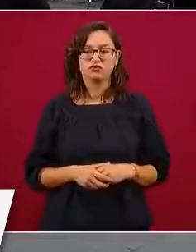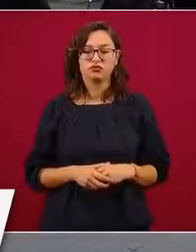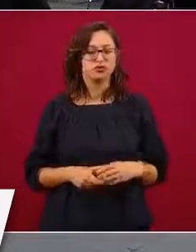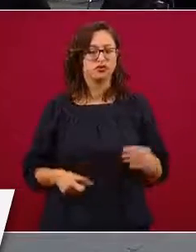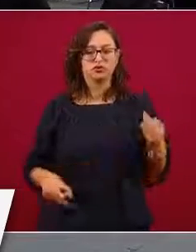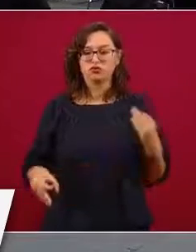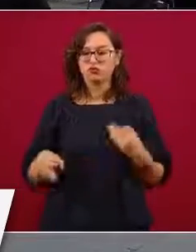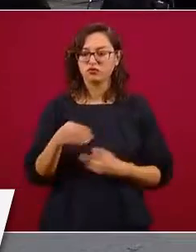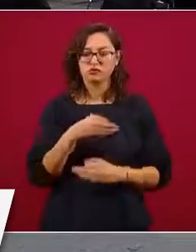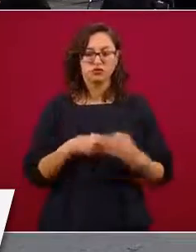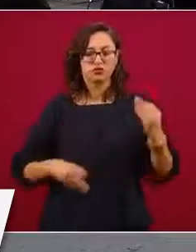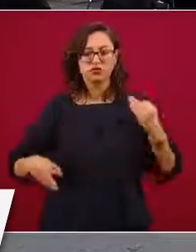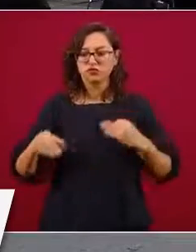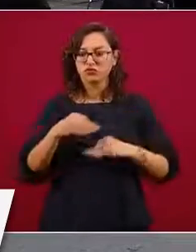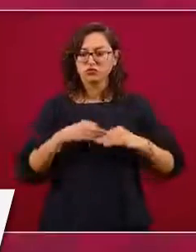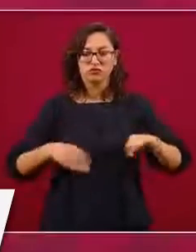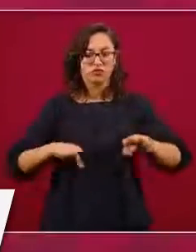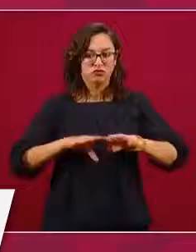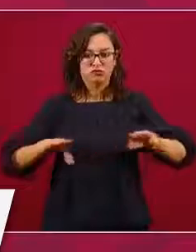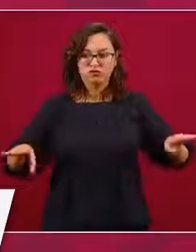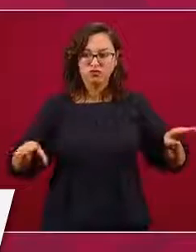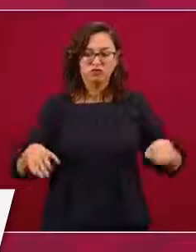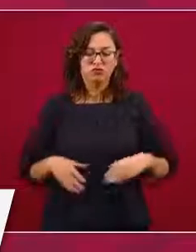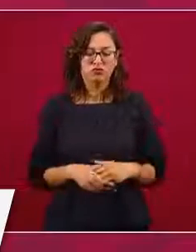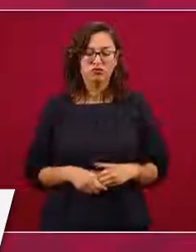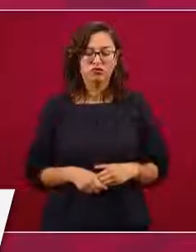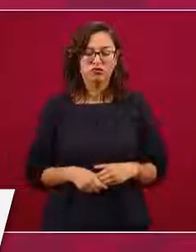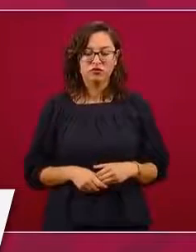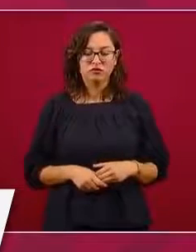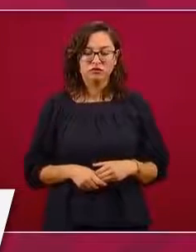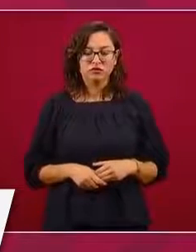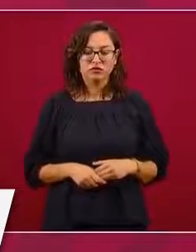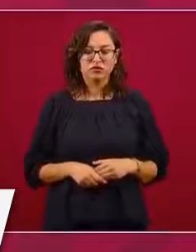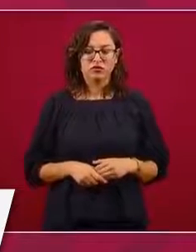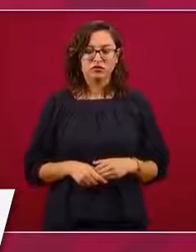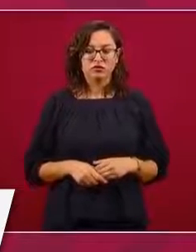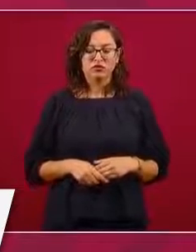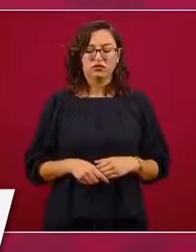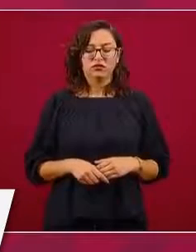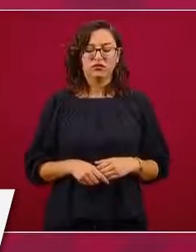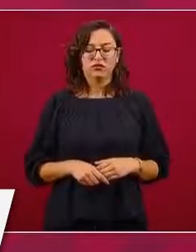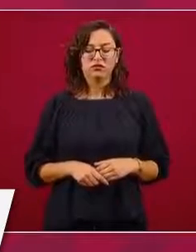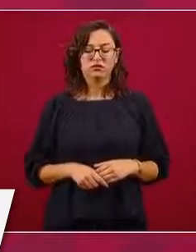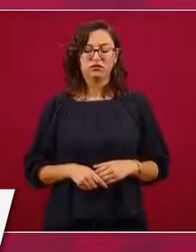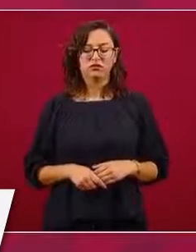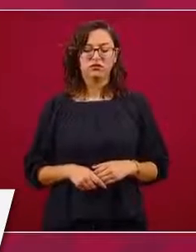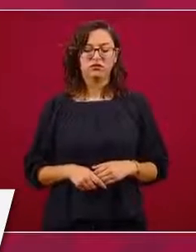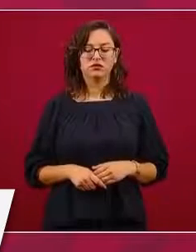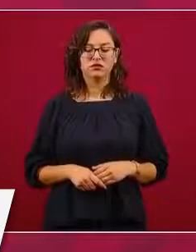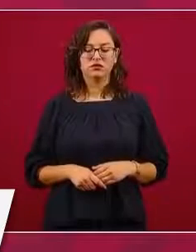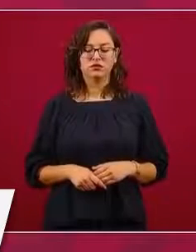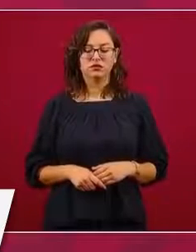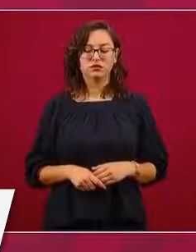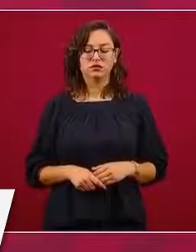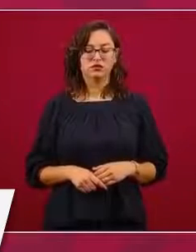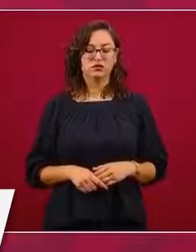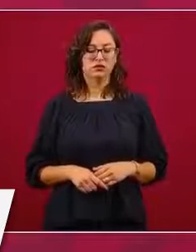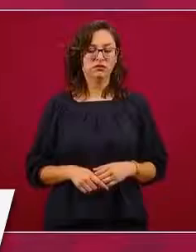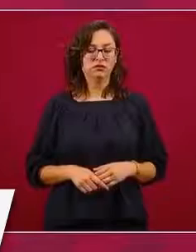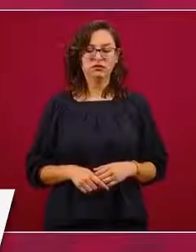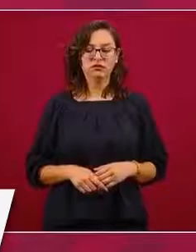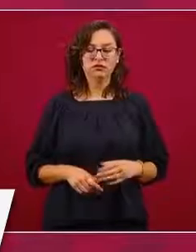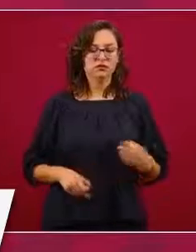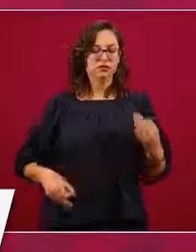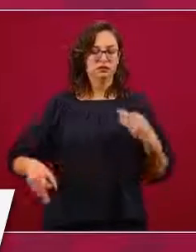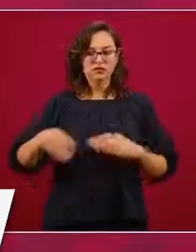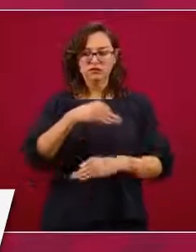a todos. Esto es como la atención que se dio o que se está dando